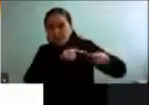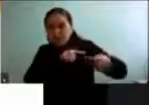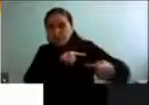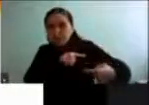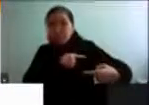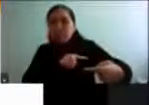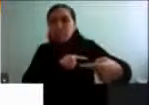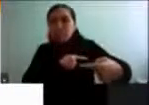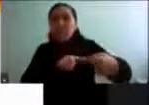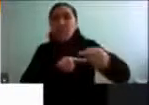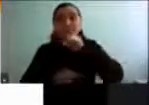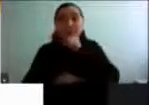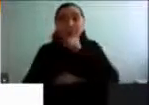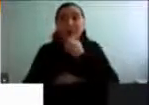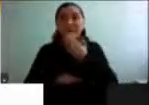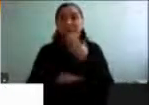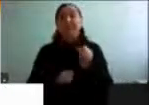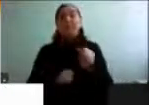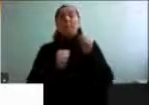vejez.